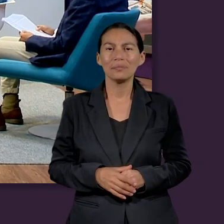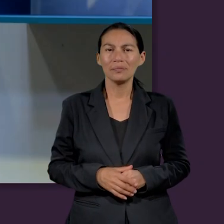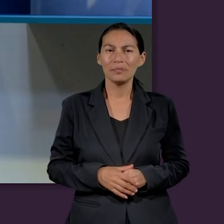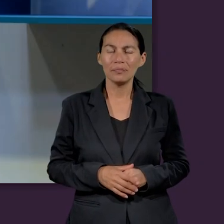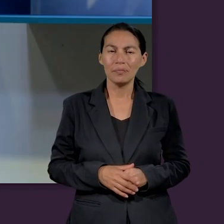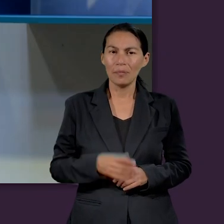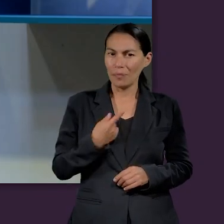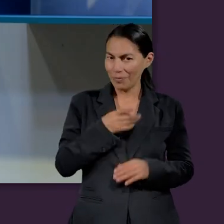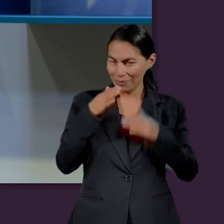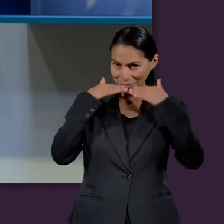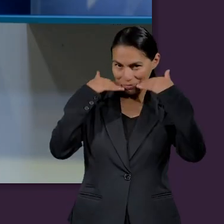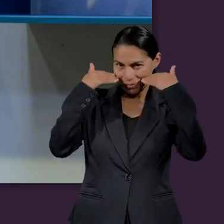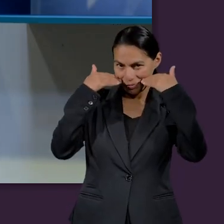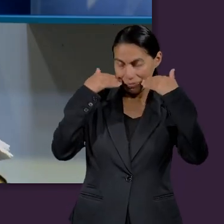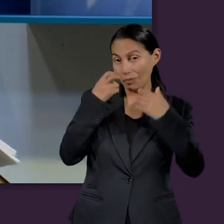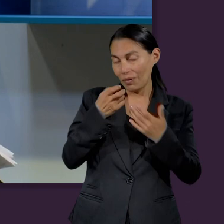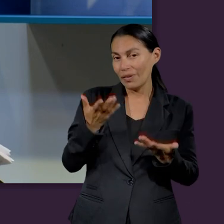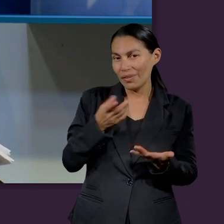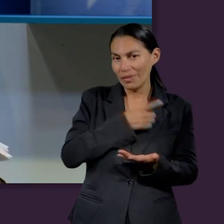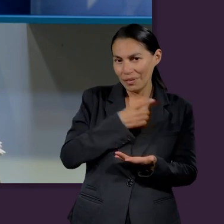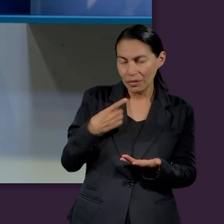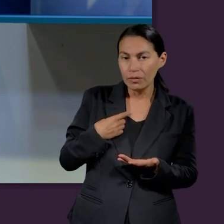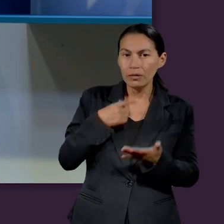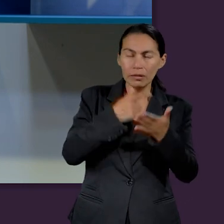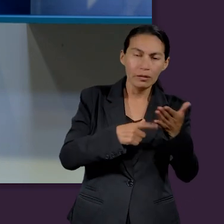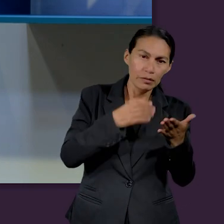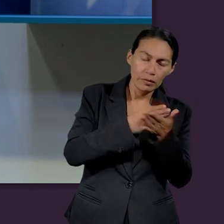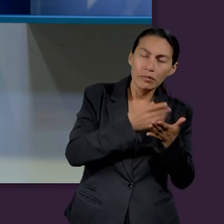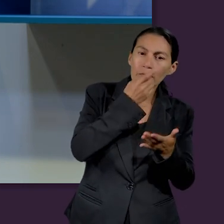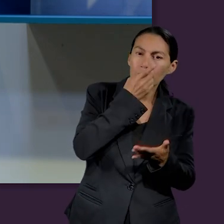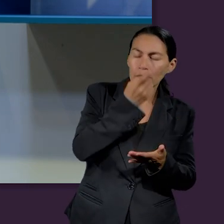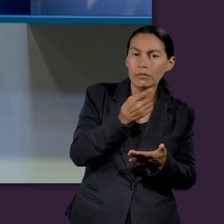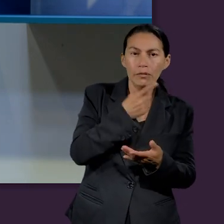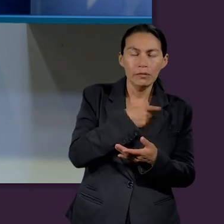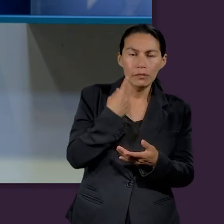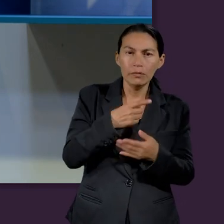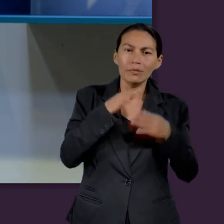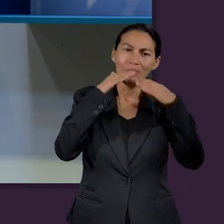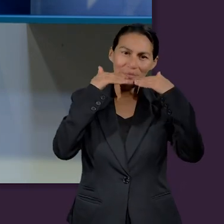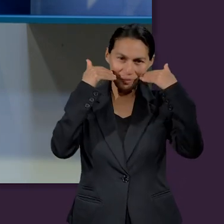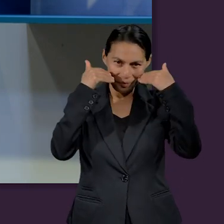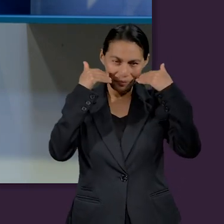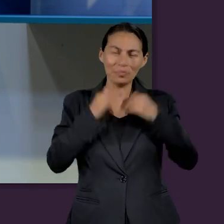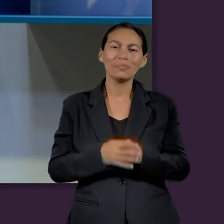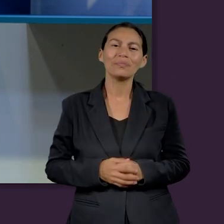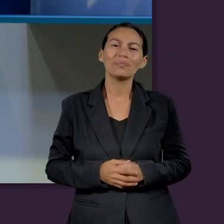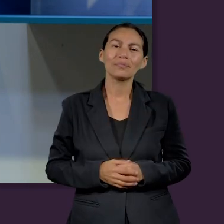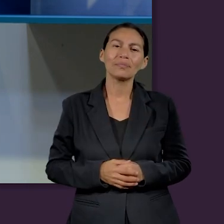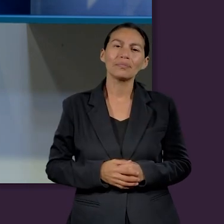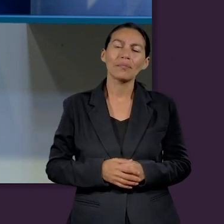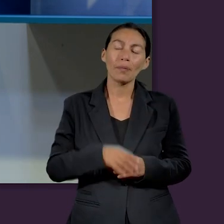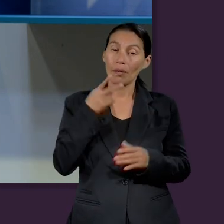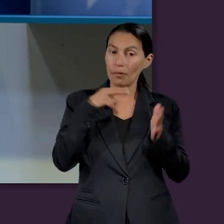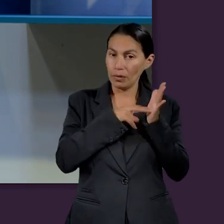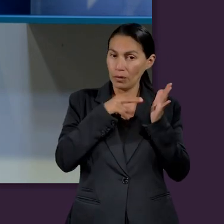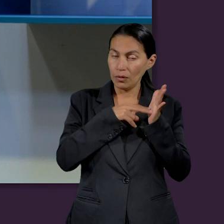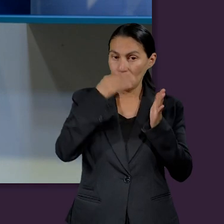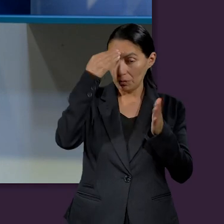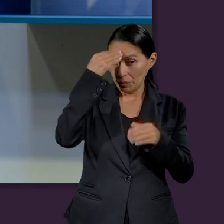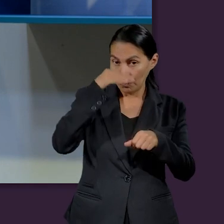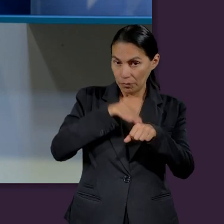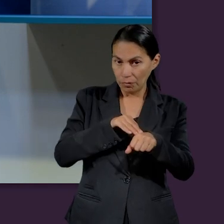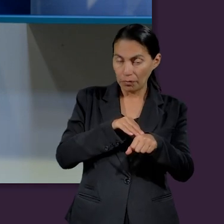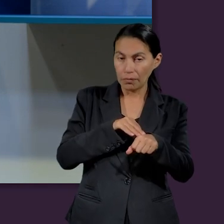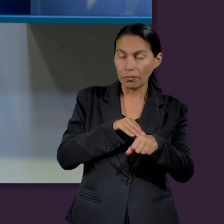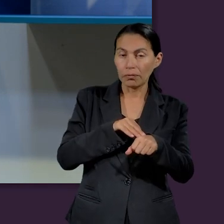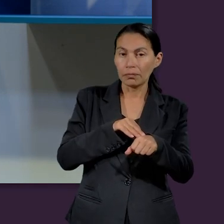Claro. Muy bien. Sí, tenemos que sonreír porque es lo que nos dice la lección. Éxito y la felicidad. Y el texto